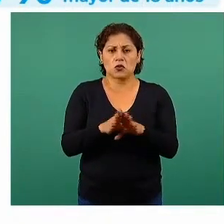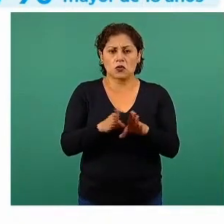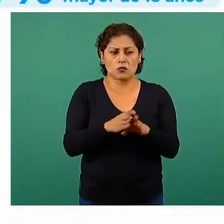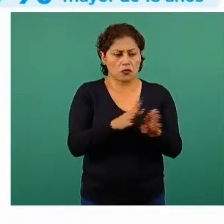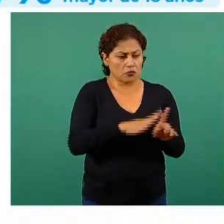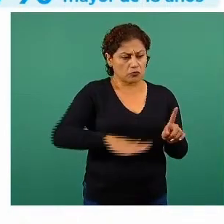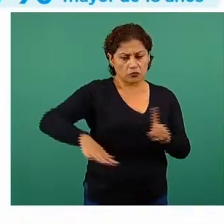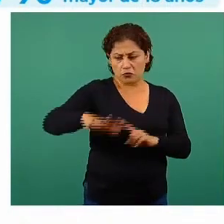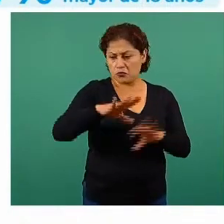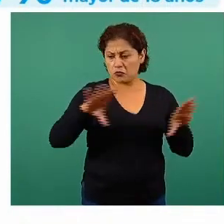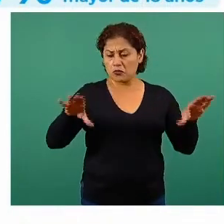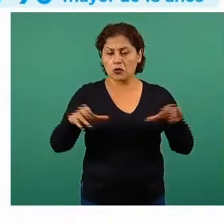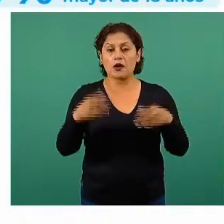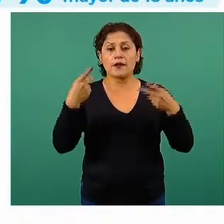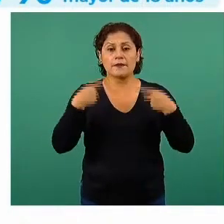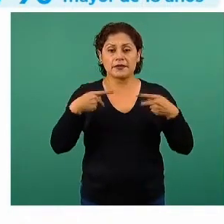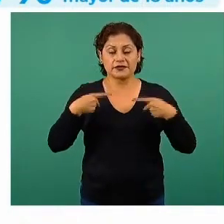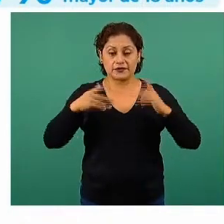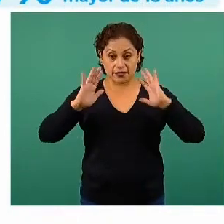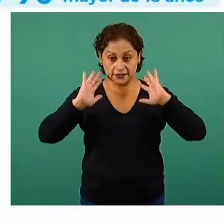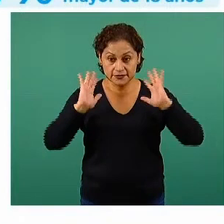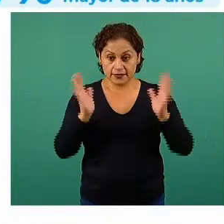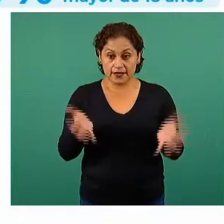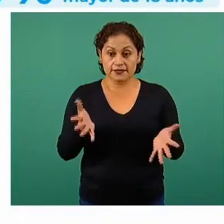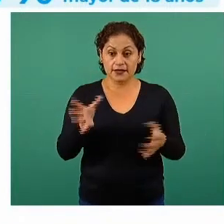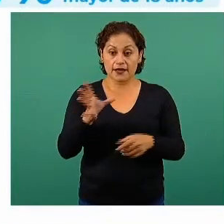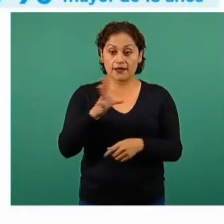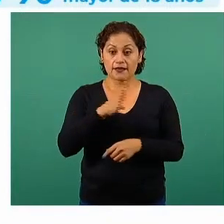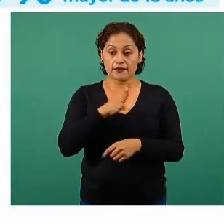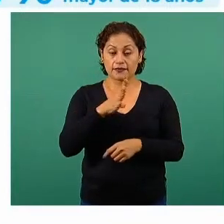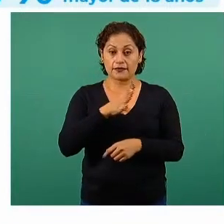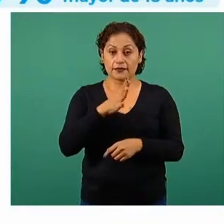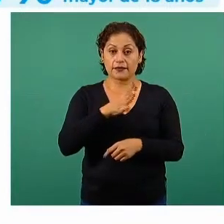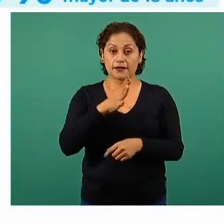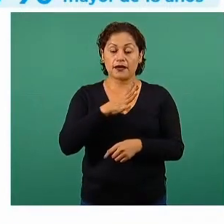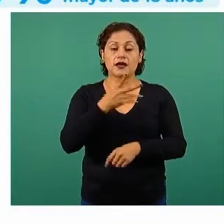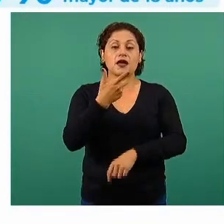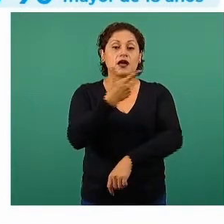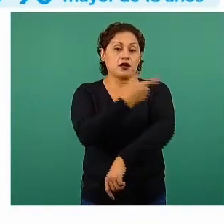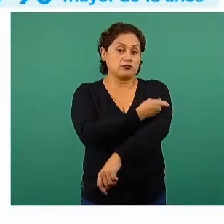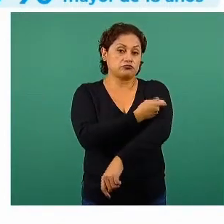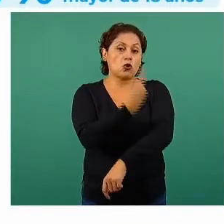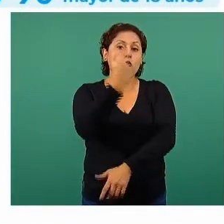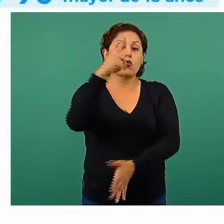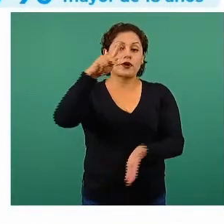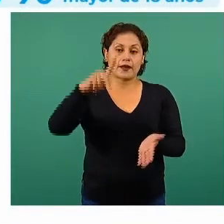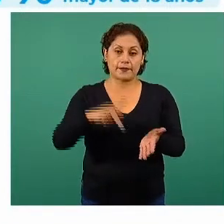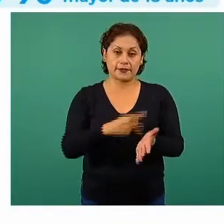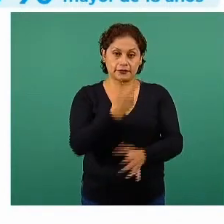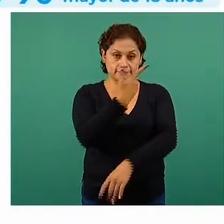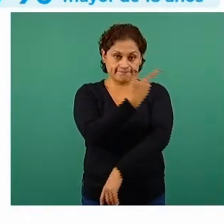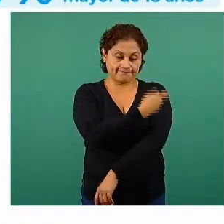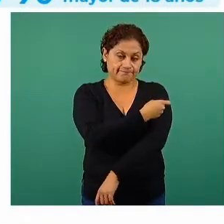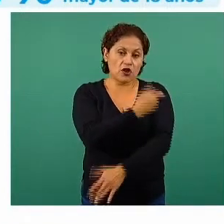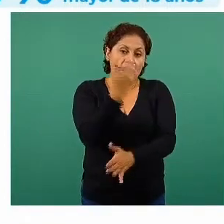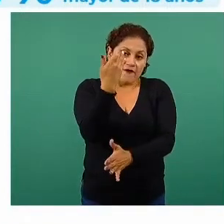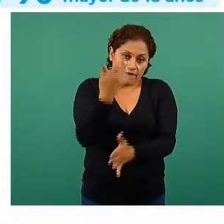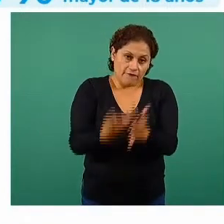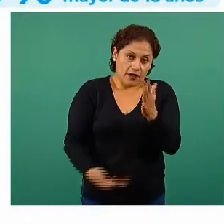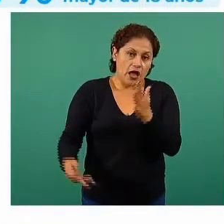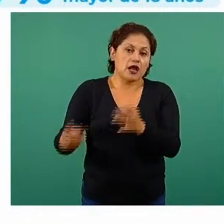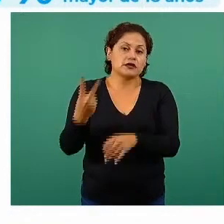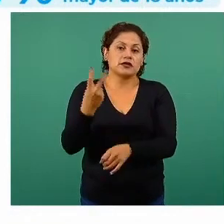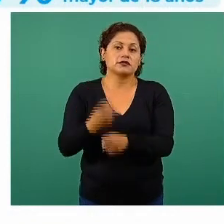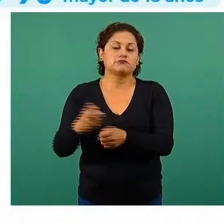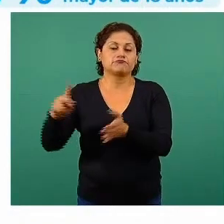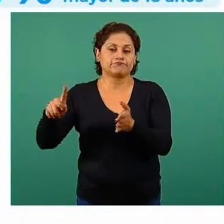personas tienen al menos su esquema incompleto, digamos, su primer dosis de su esquema de dos dosis